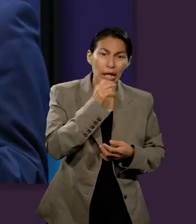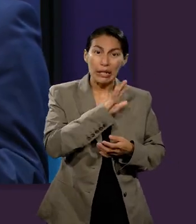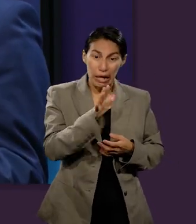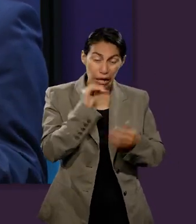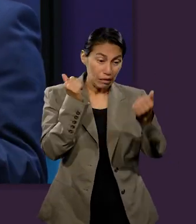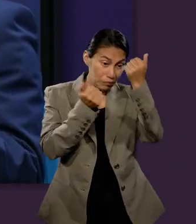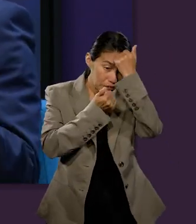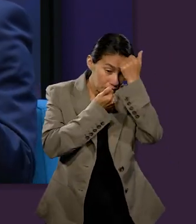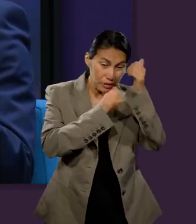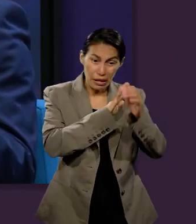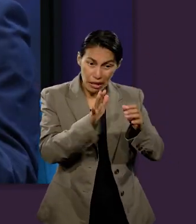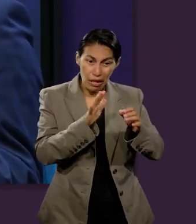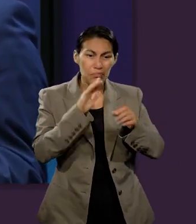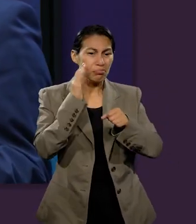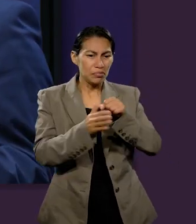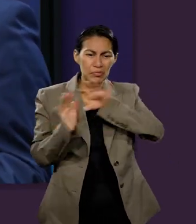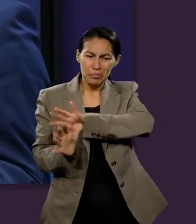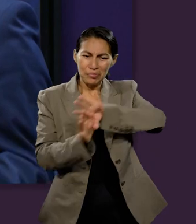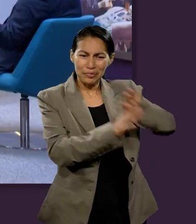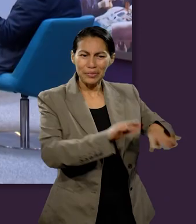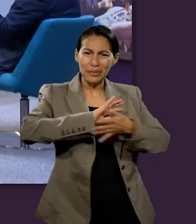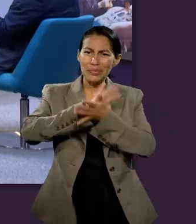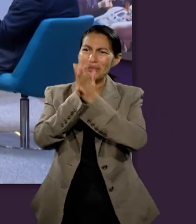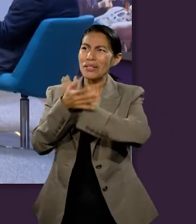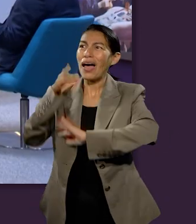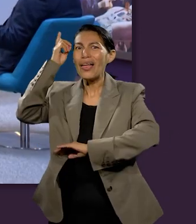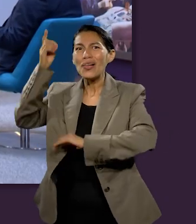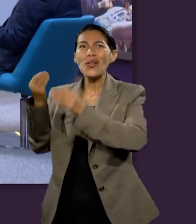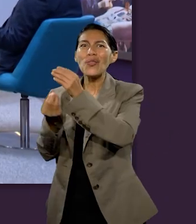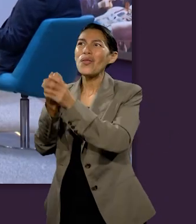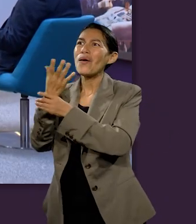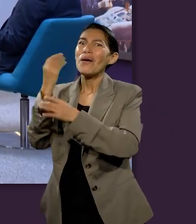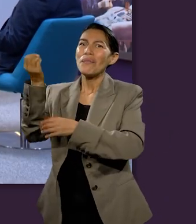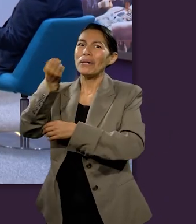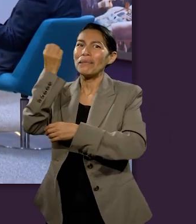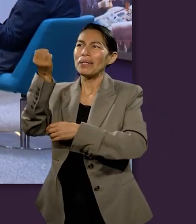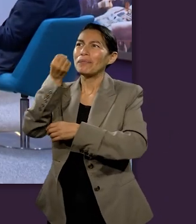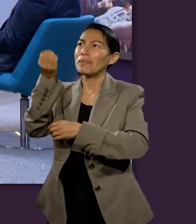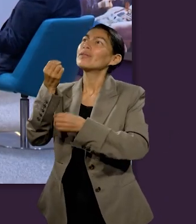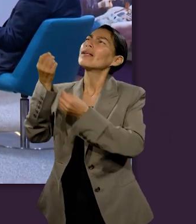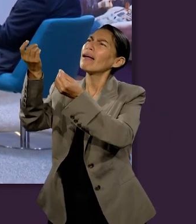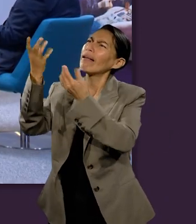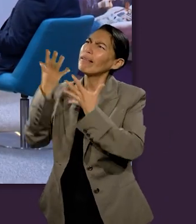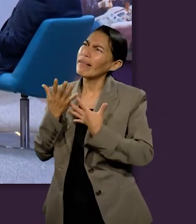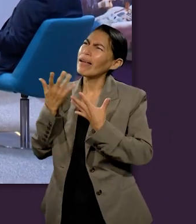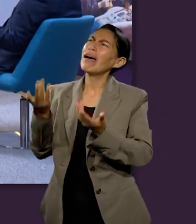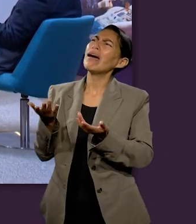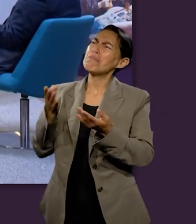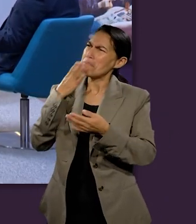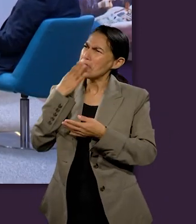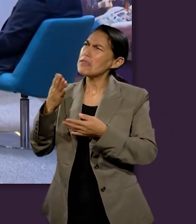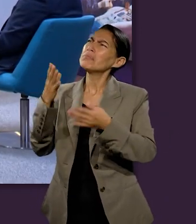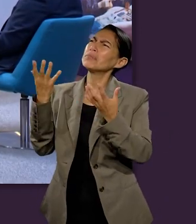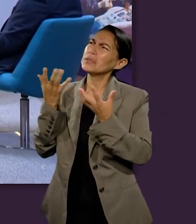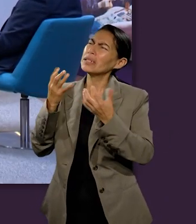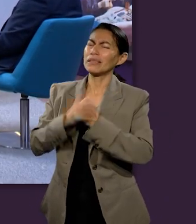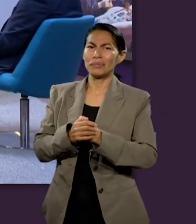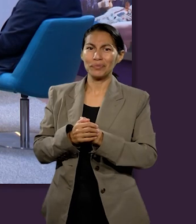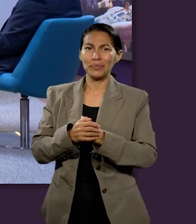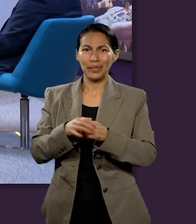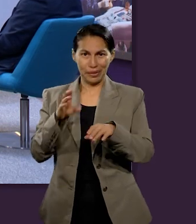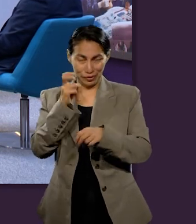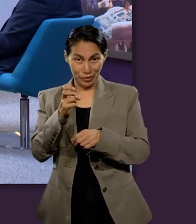posibilidad de escribir una nueva historia, de escribir una nueva vida que sea mucho más gloriosa que esa.